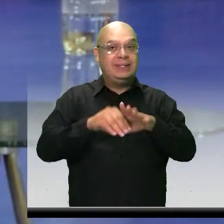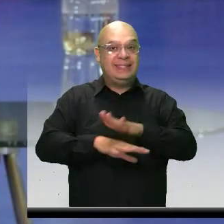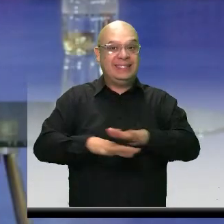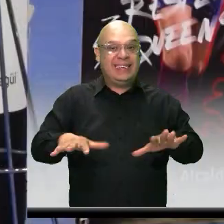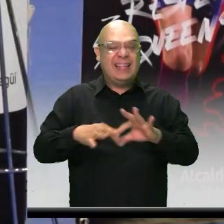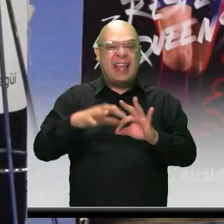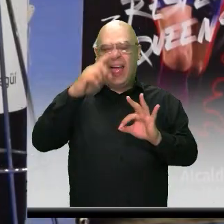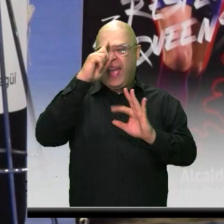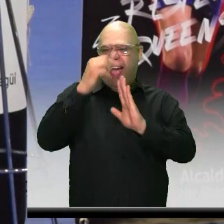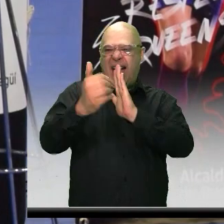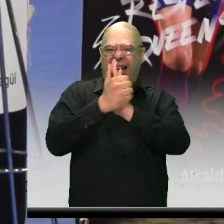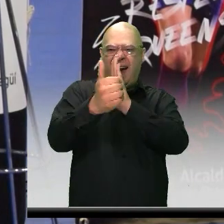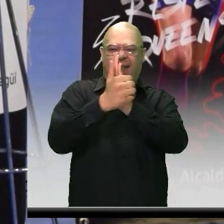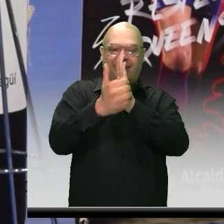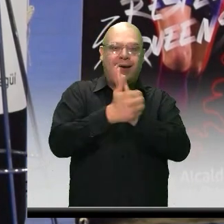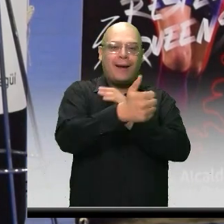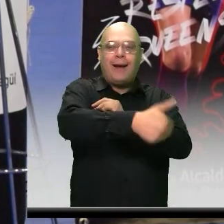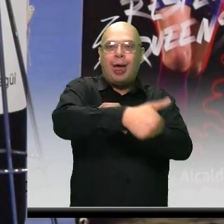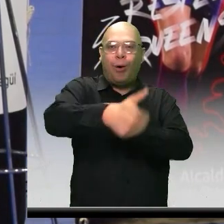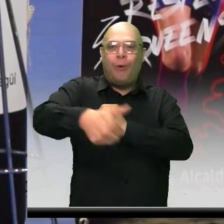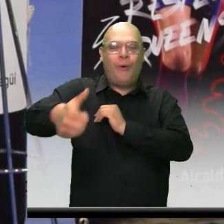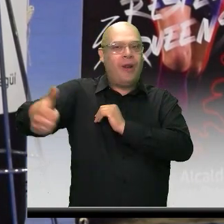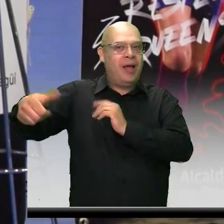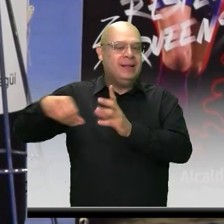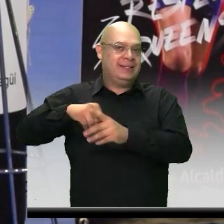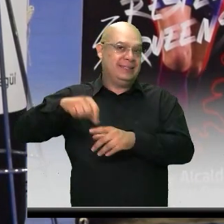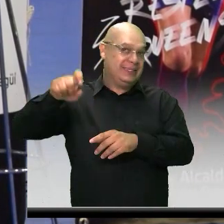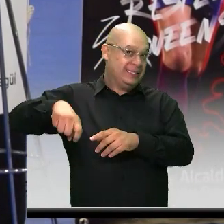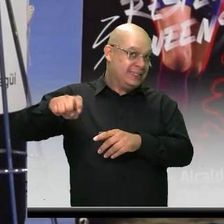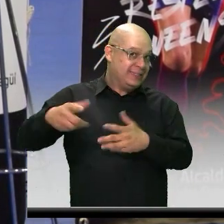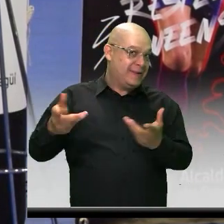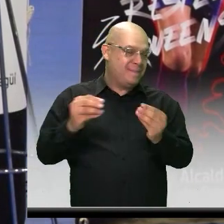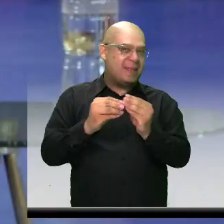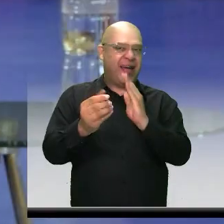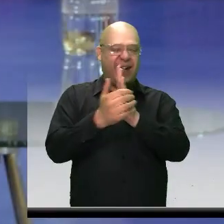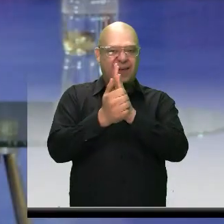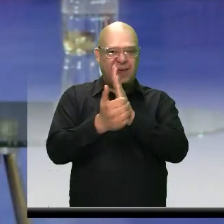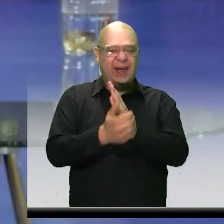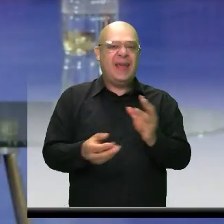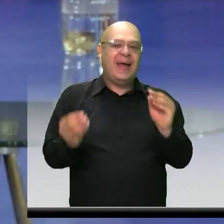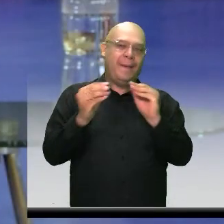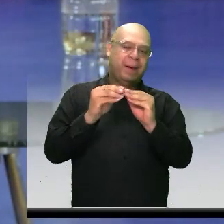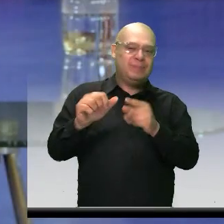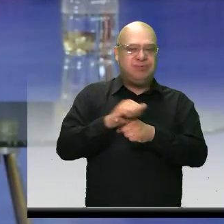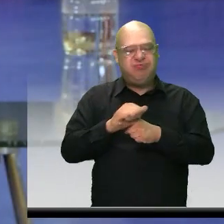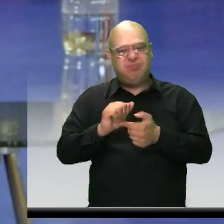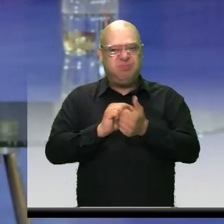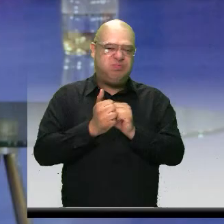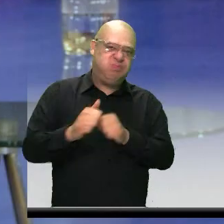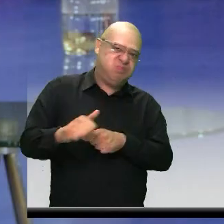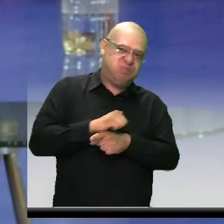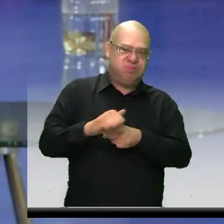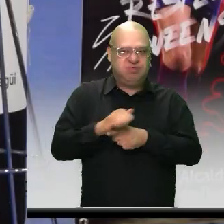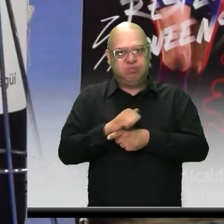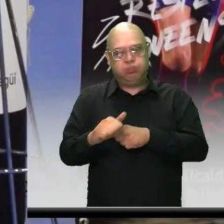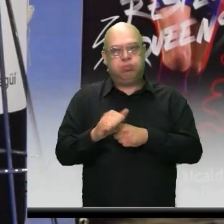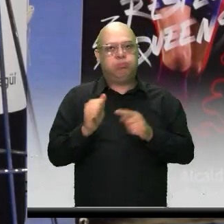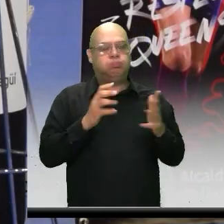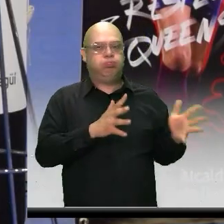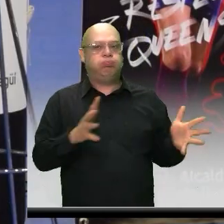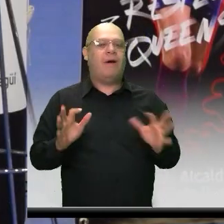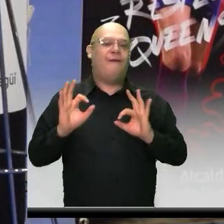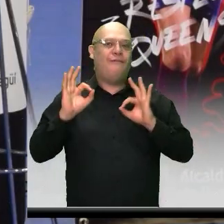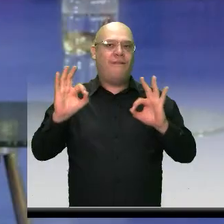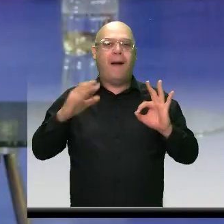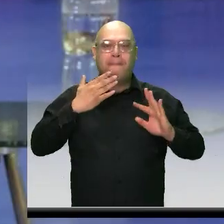individual y luego lo que necesitan es facilidades, buenos entrenamientos, buenos entrenadores para poder ser